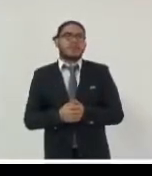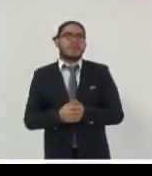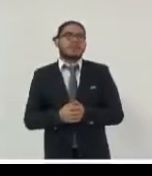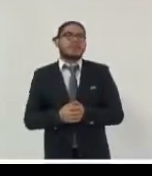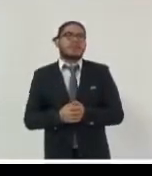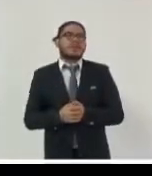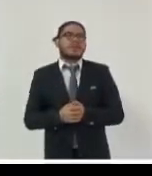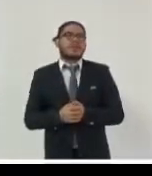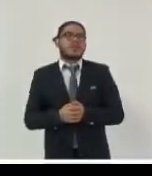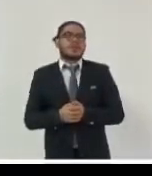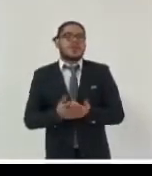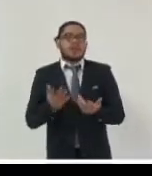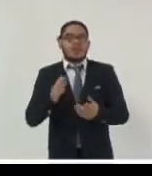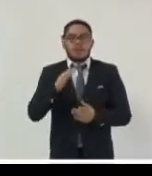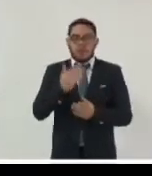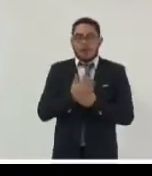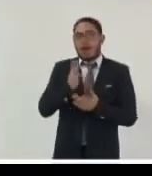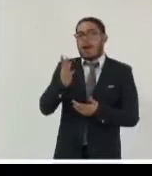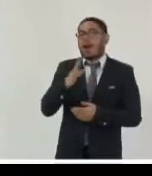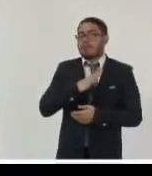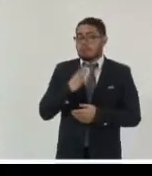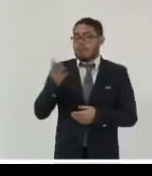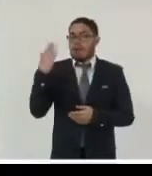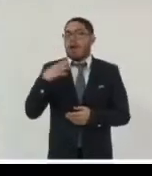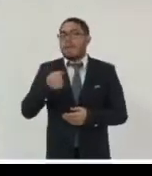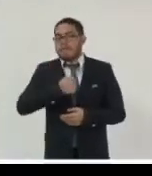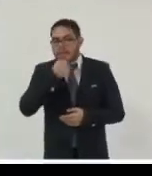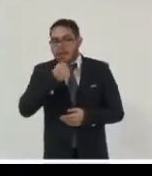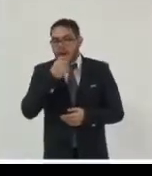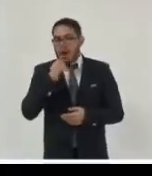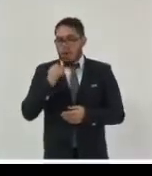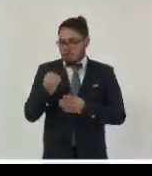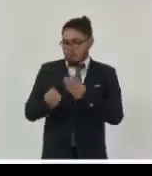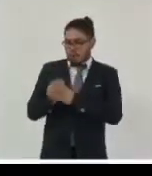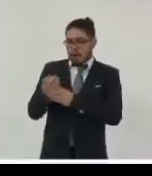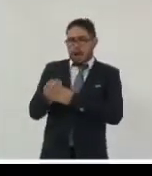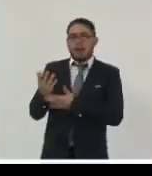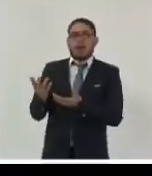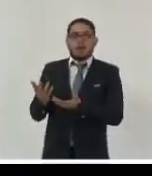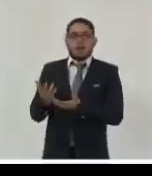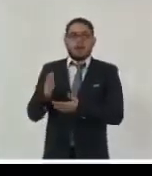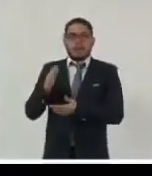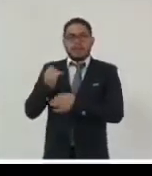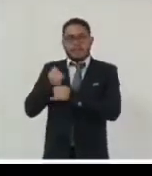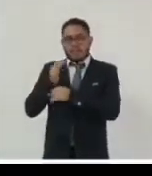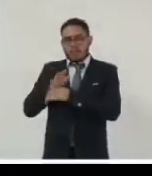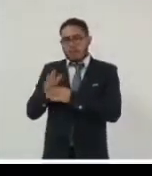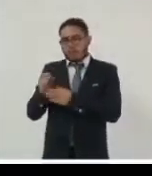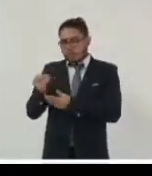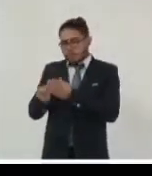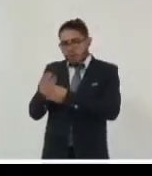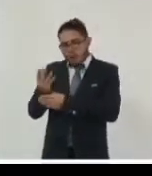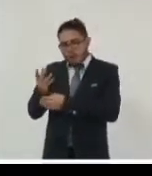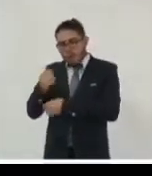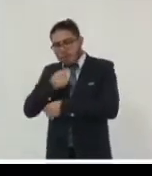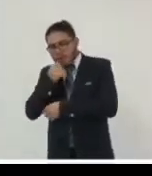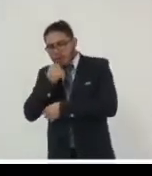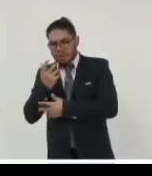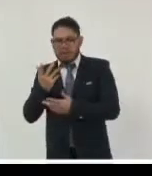documentos en papel no los están gestionados a través del sistema entonces no tienen experiencia de gestionar el sistema